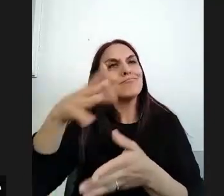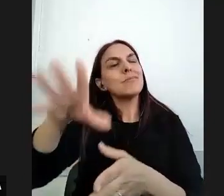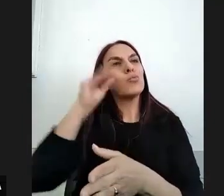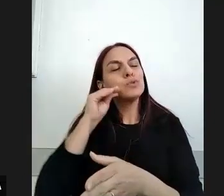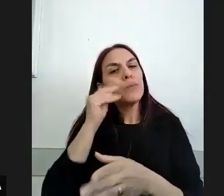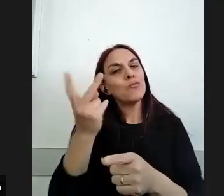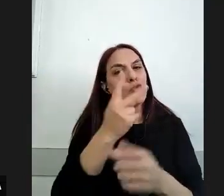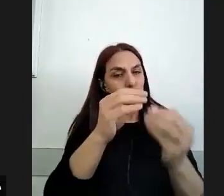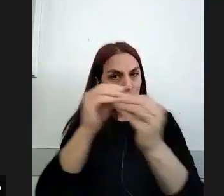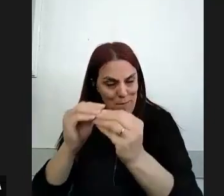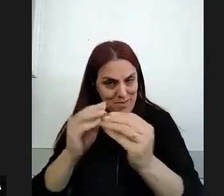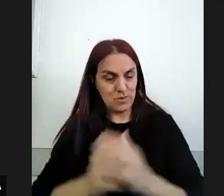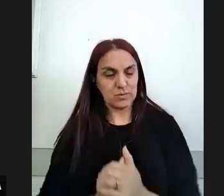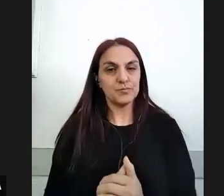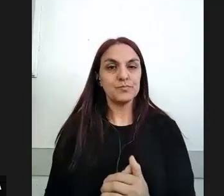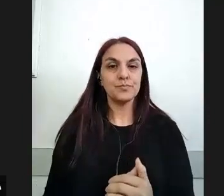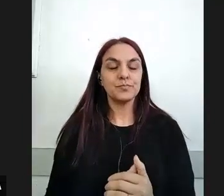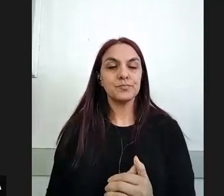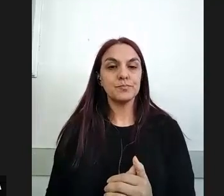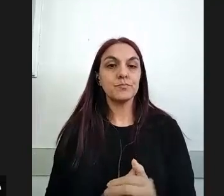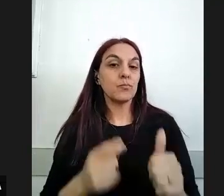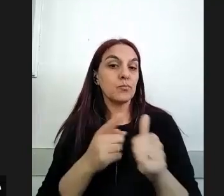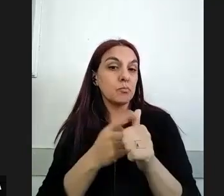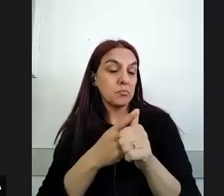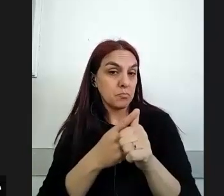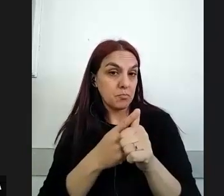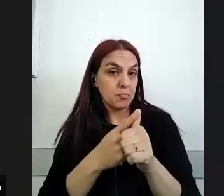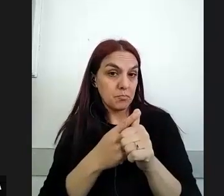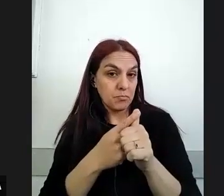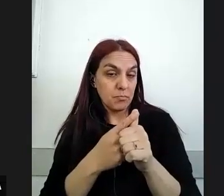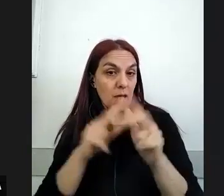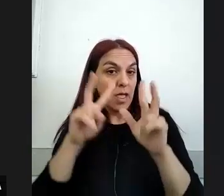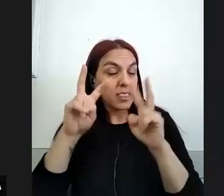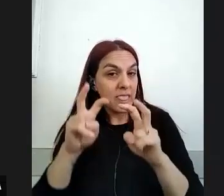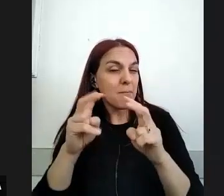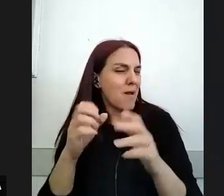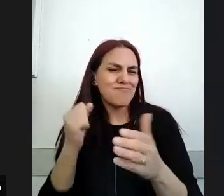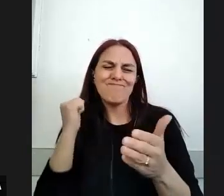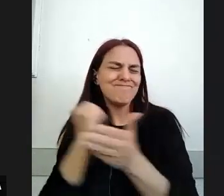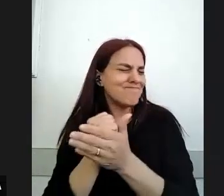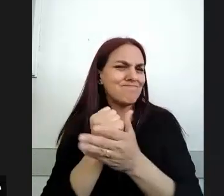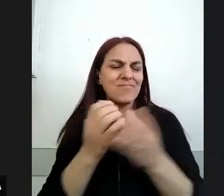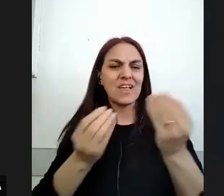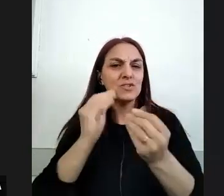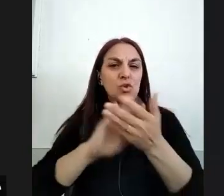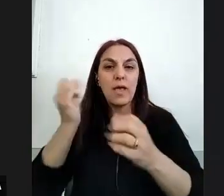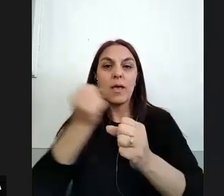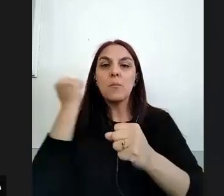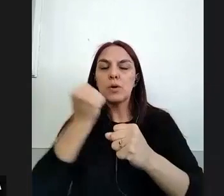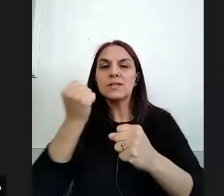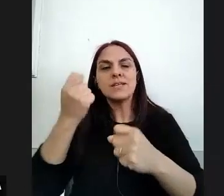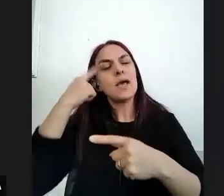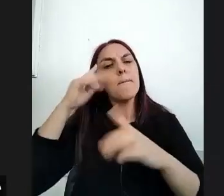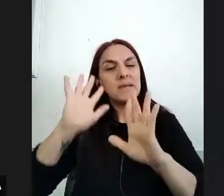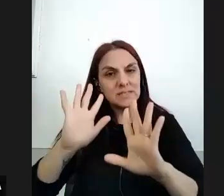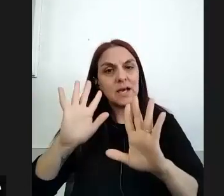Dris como de María Laura creo que una de las cuestiones que queda muy fuertemente marcada es la importancia de la consideración